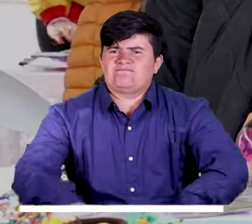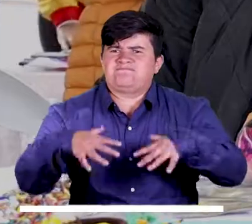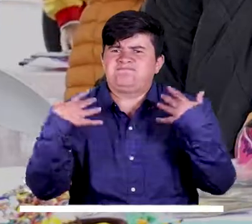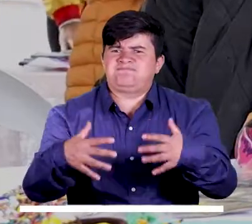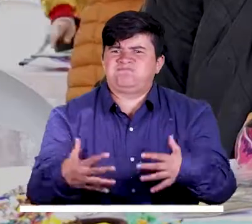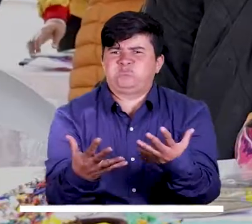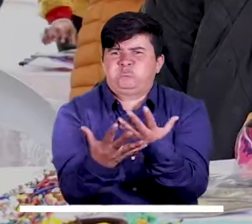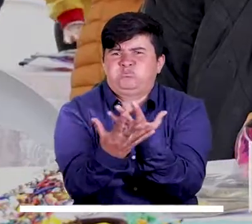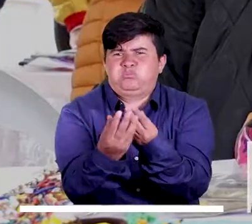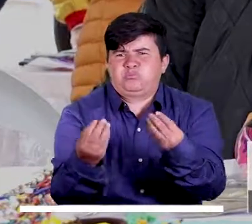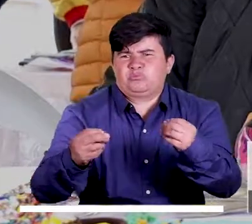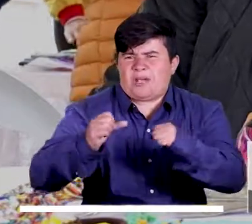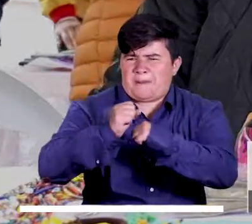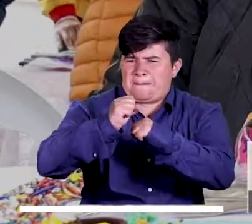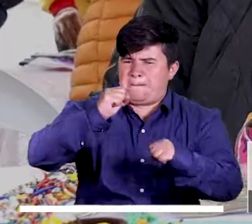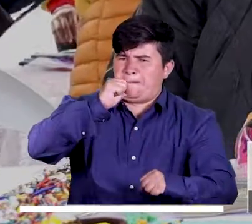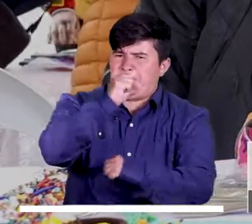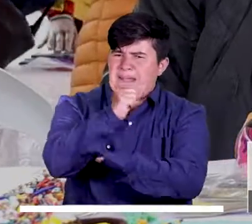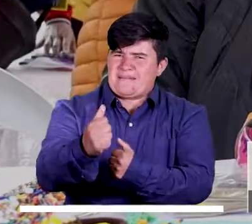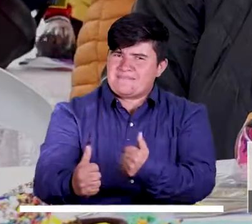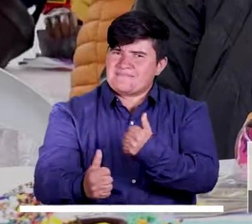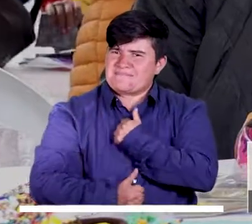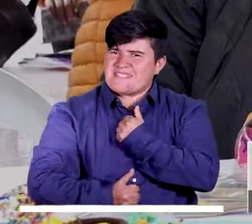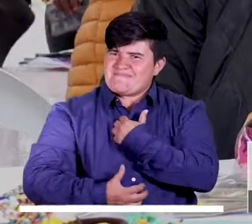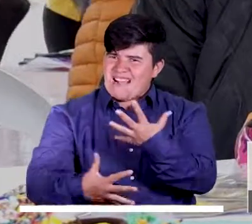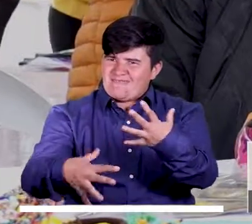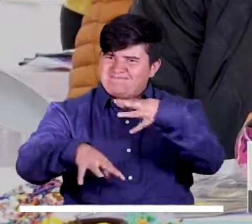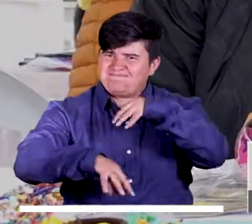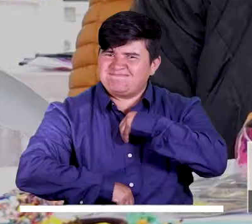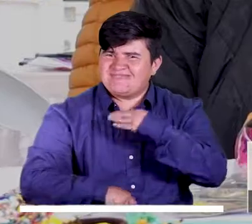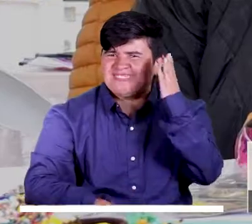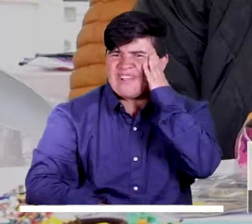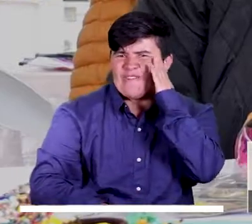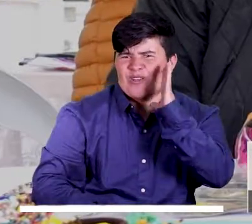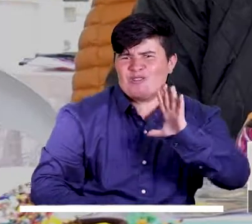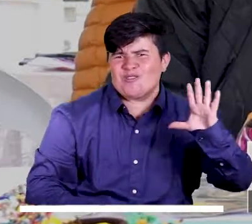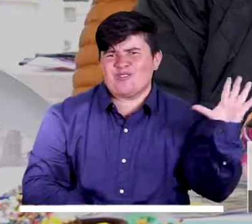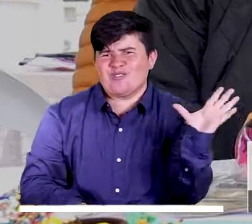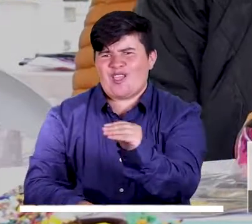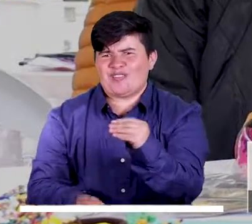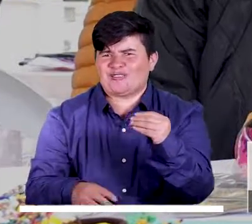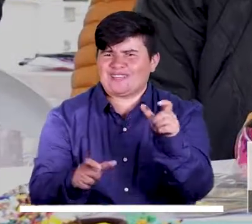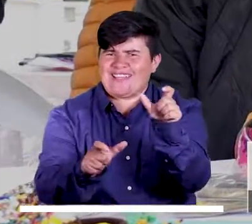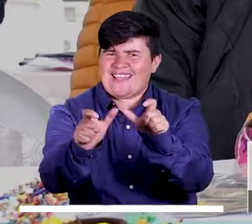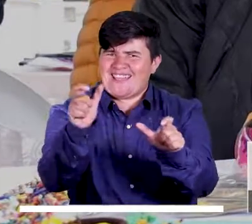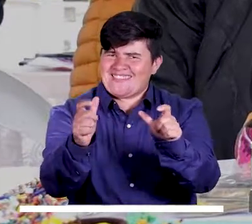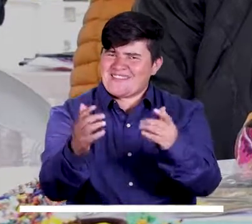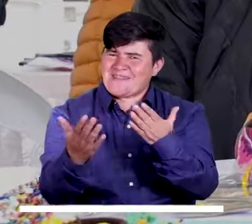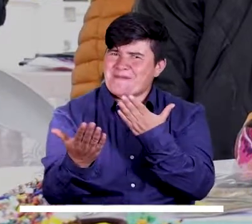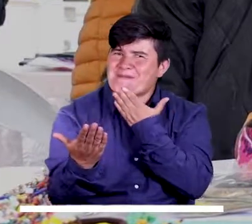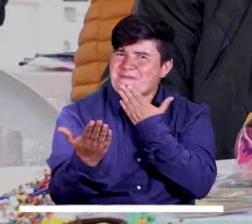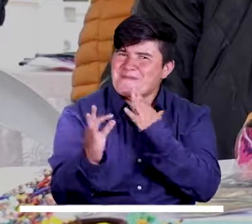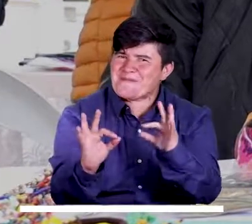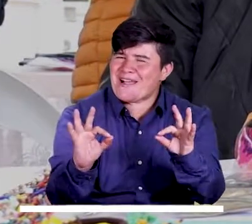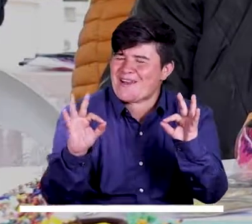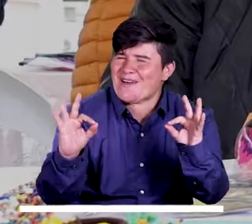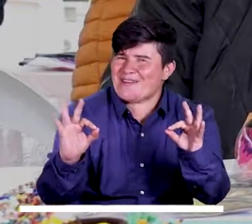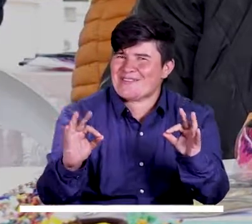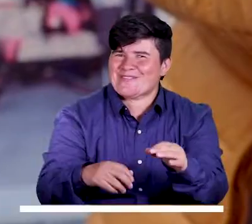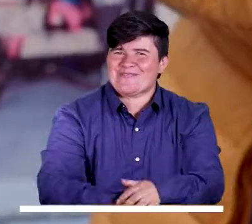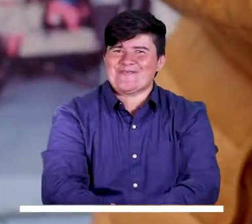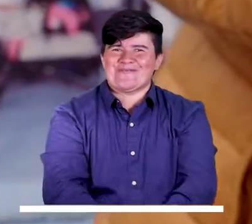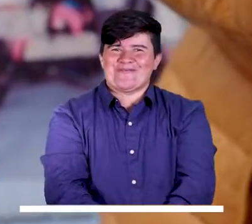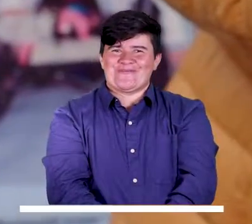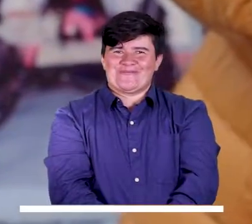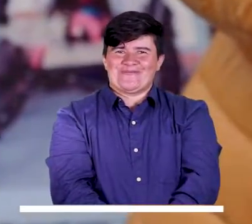Esto es algo que a ellos les llena muchísimo de fortaleza, de autoestima, de saber que todo lo que